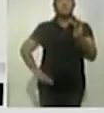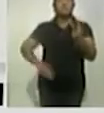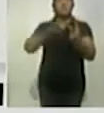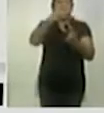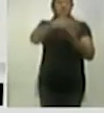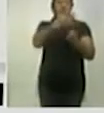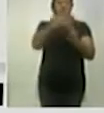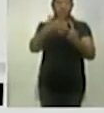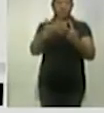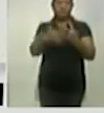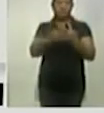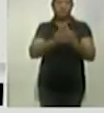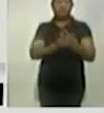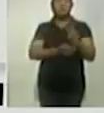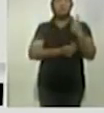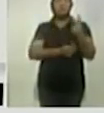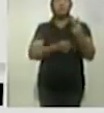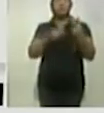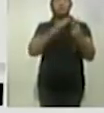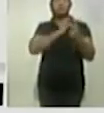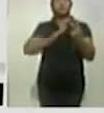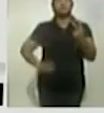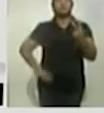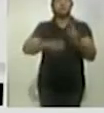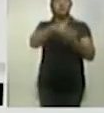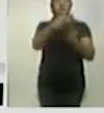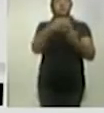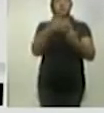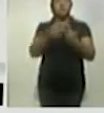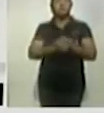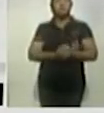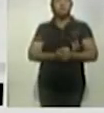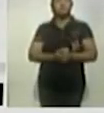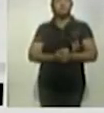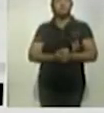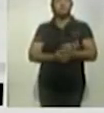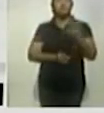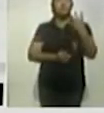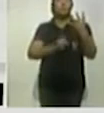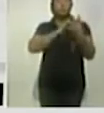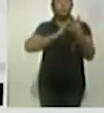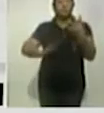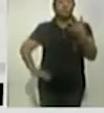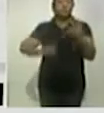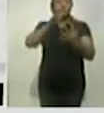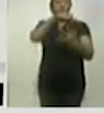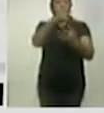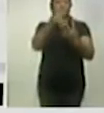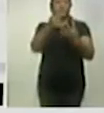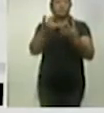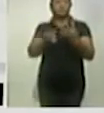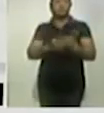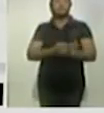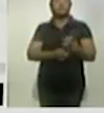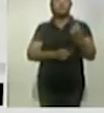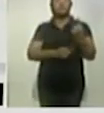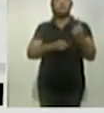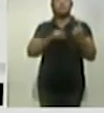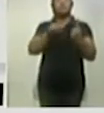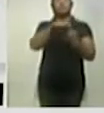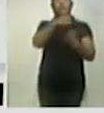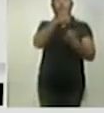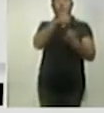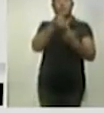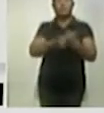Huatzinco y Tequesquitla catorce, Zitlaltepec, Nanacamilpa, Xiloshoxtla y Ayometla doce, Tocatlán once, Santorum